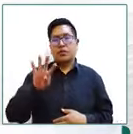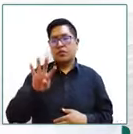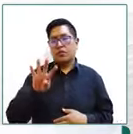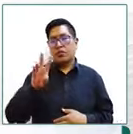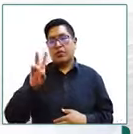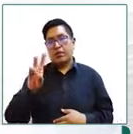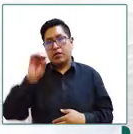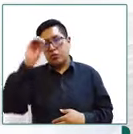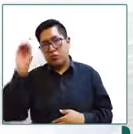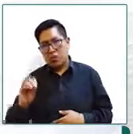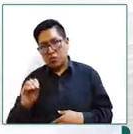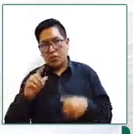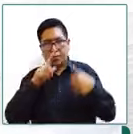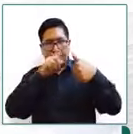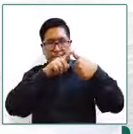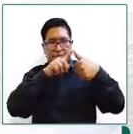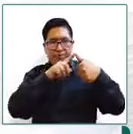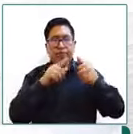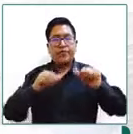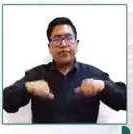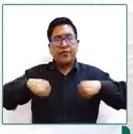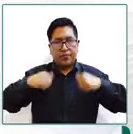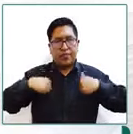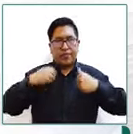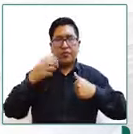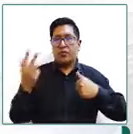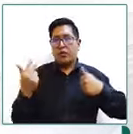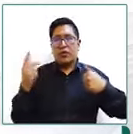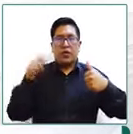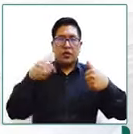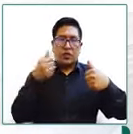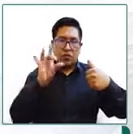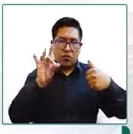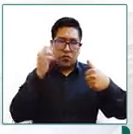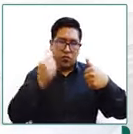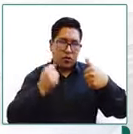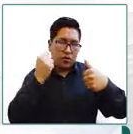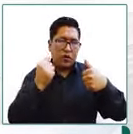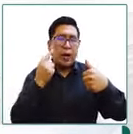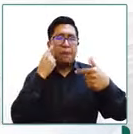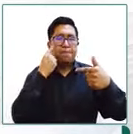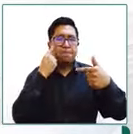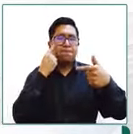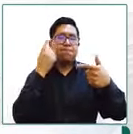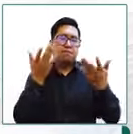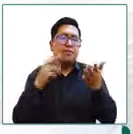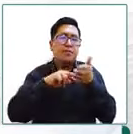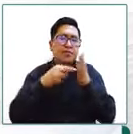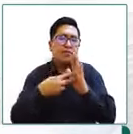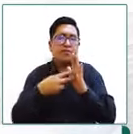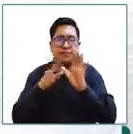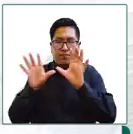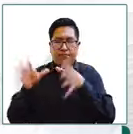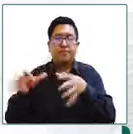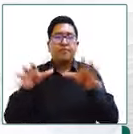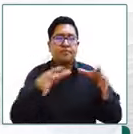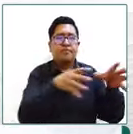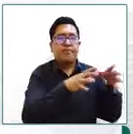% de adolescentes entre 13 a 18 años implica que hay una